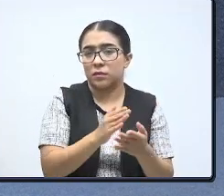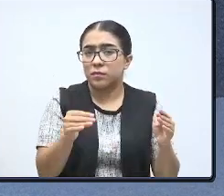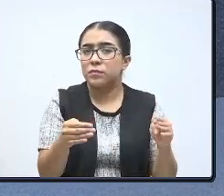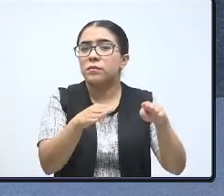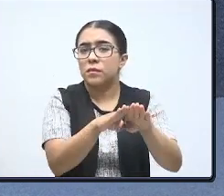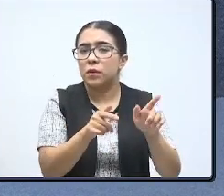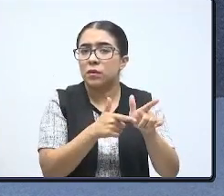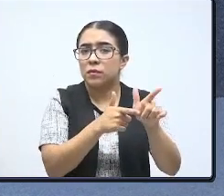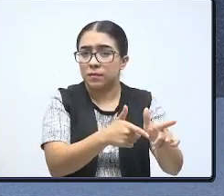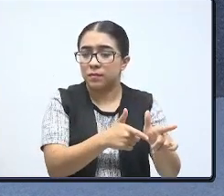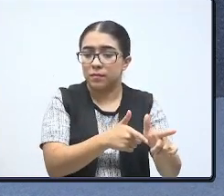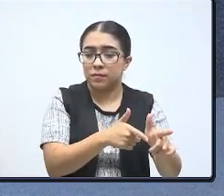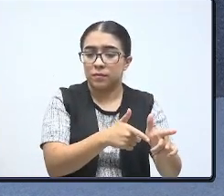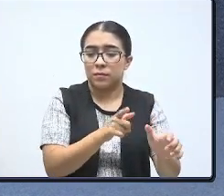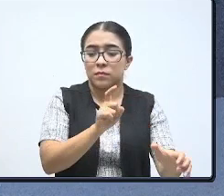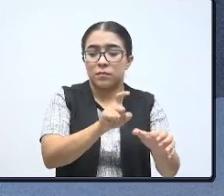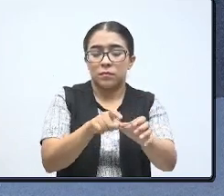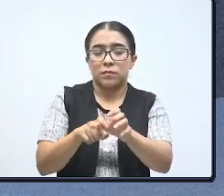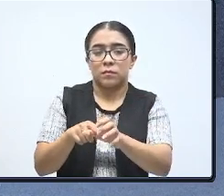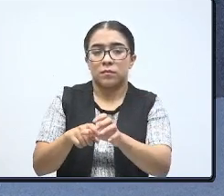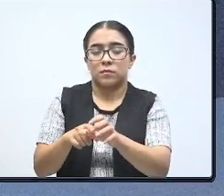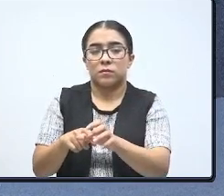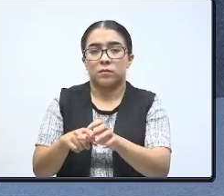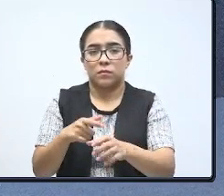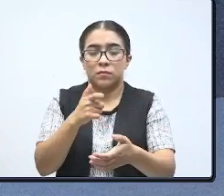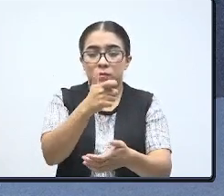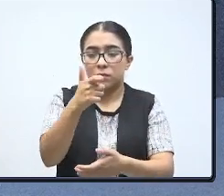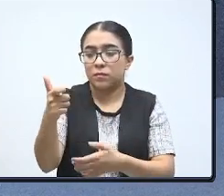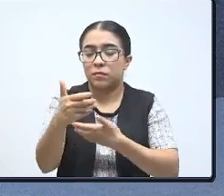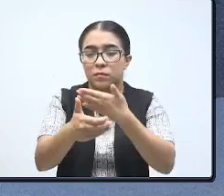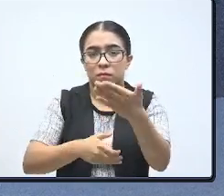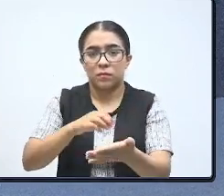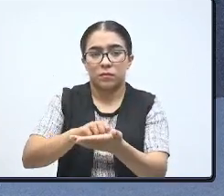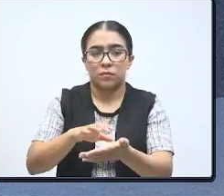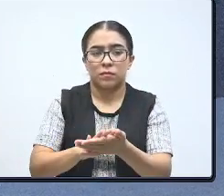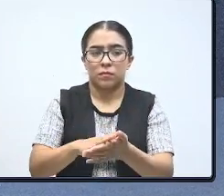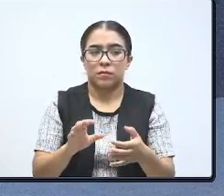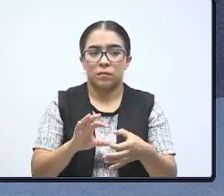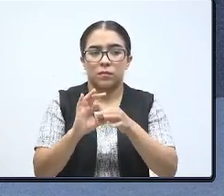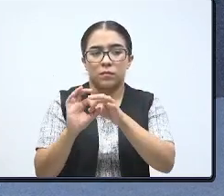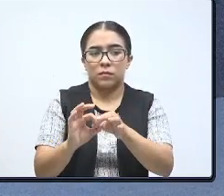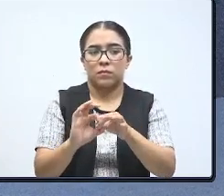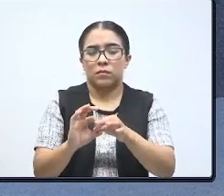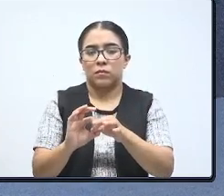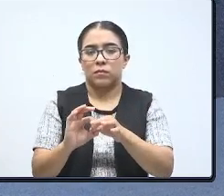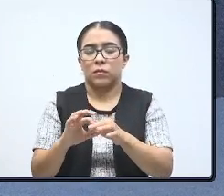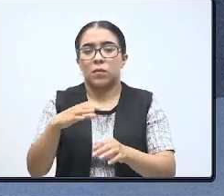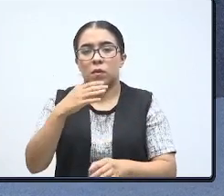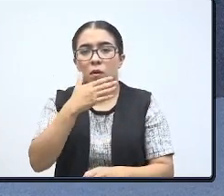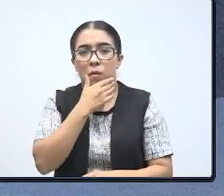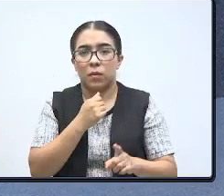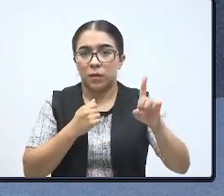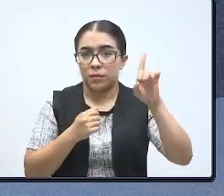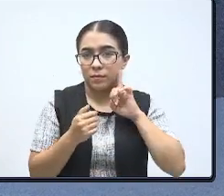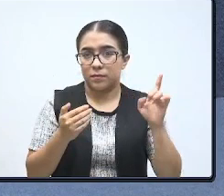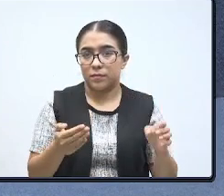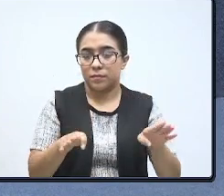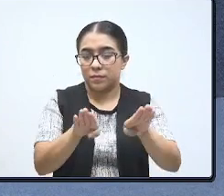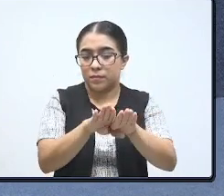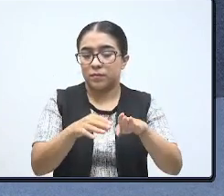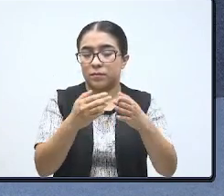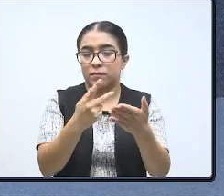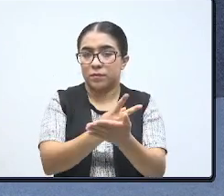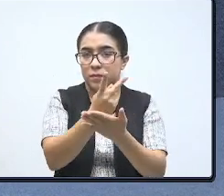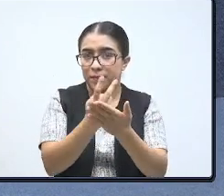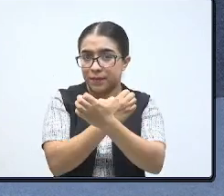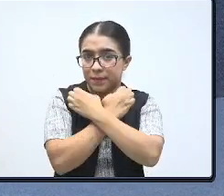permanencia, continuidad y ingreso oportuno, equilibrando entre mujeres y hombres en los programas de educación.